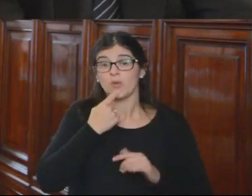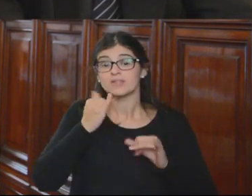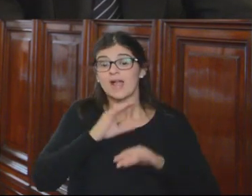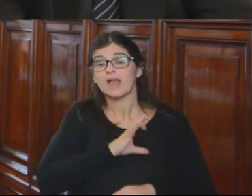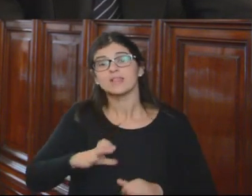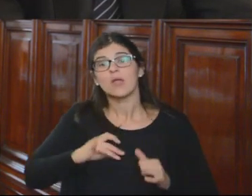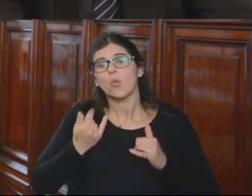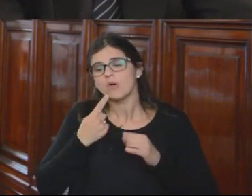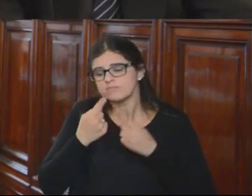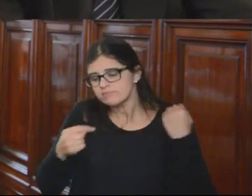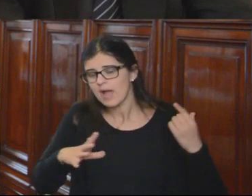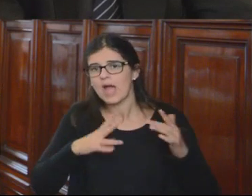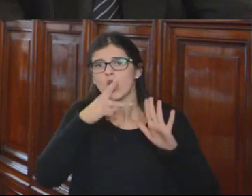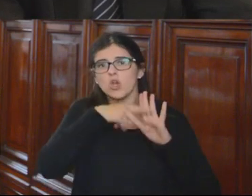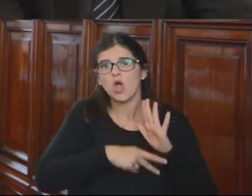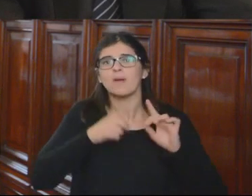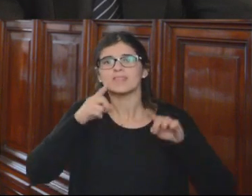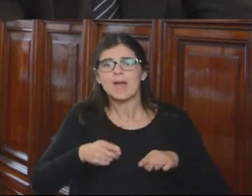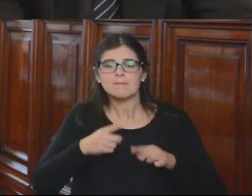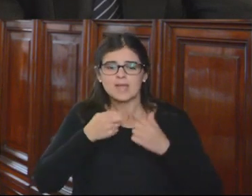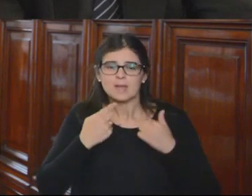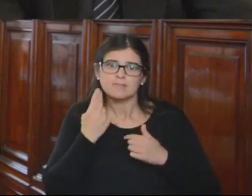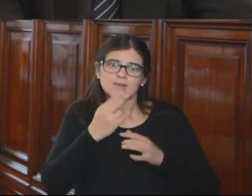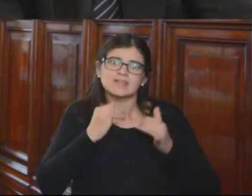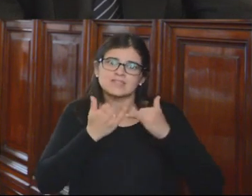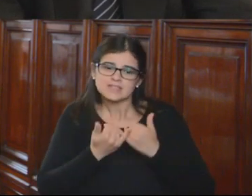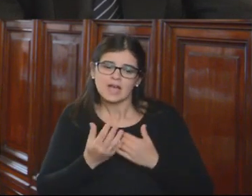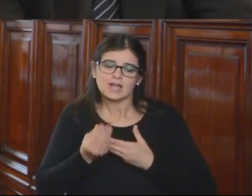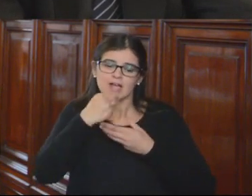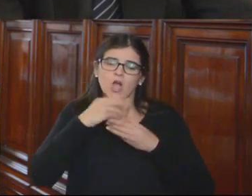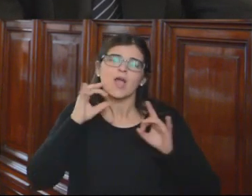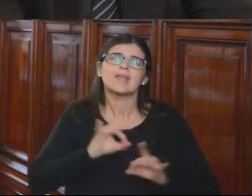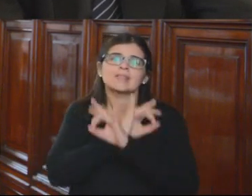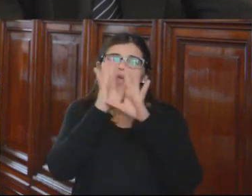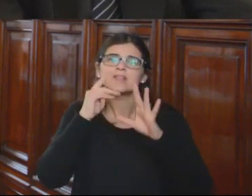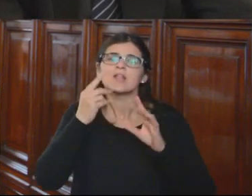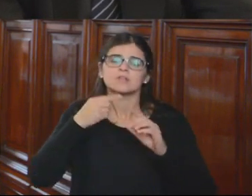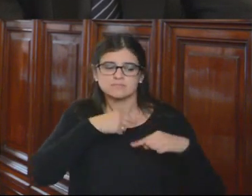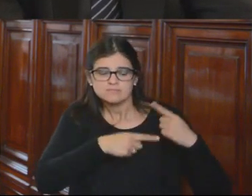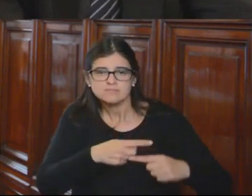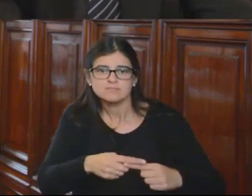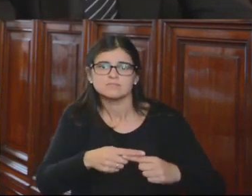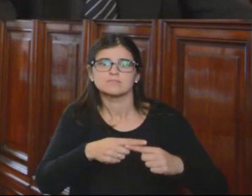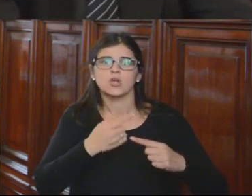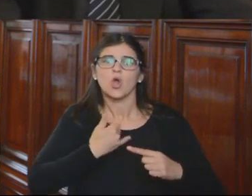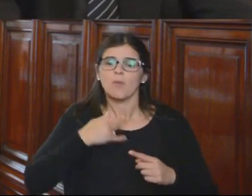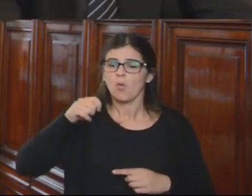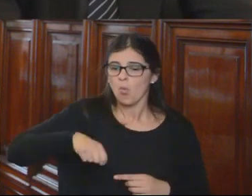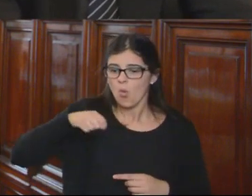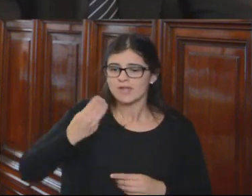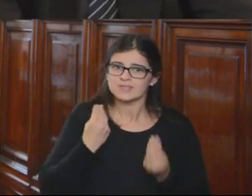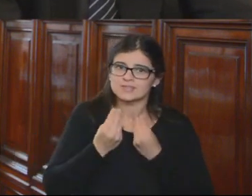han establecido una serie de normas y jurisprudencia que han establecido con claridad la transitoriedad de los jueces